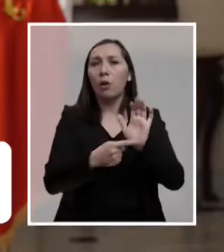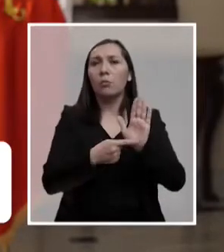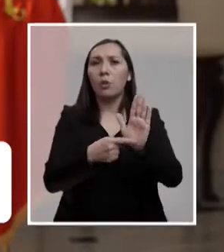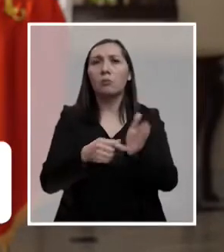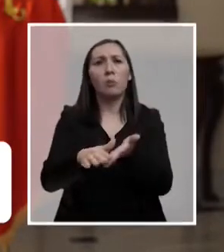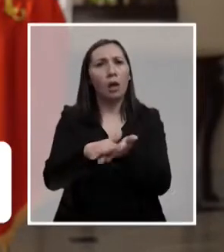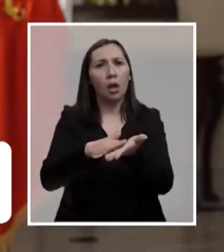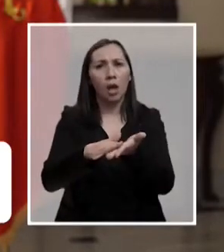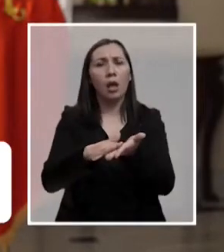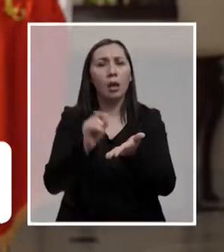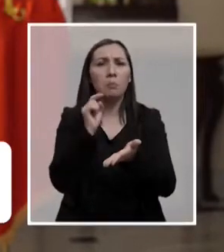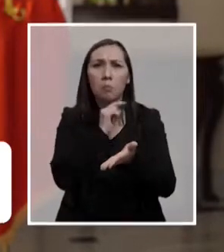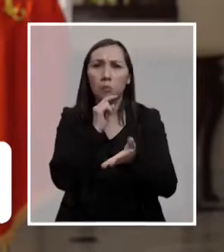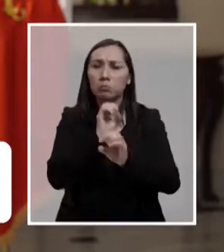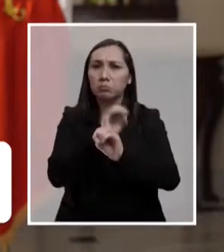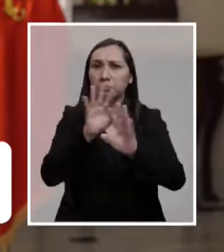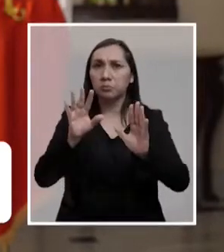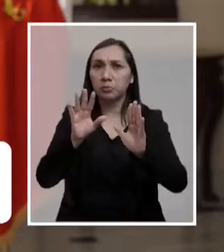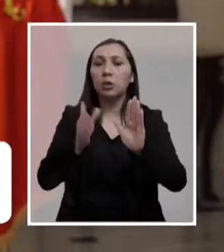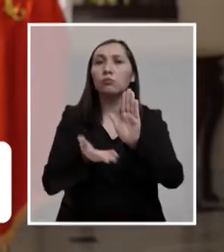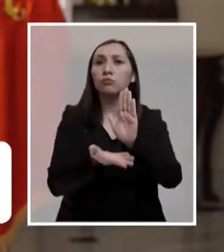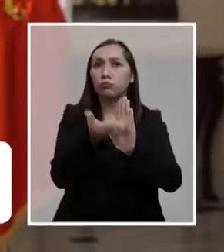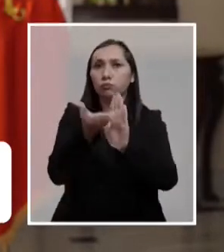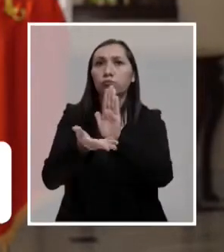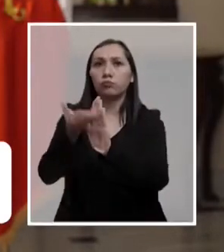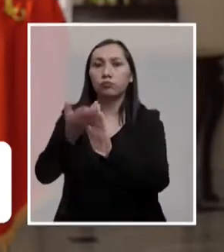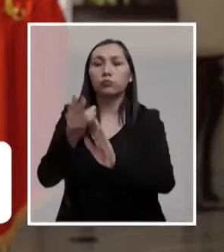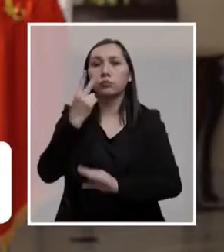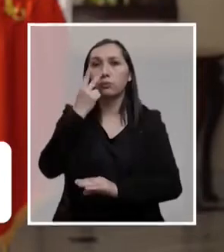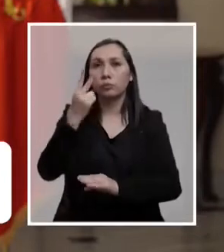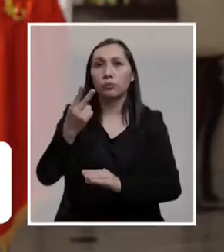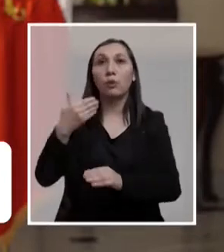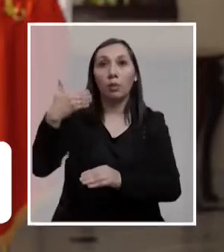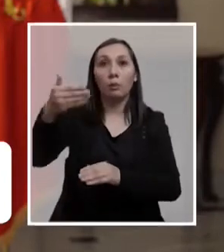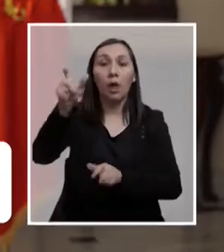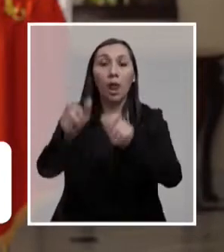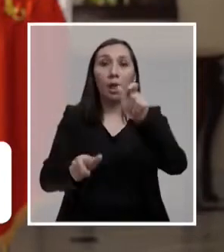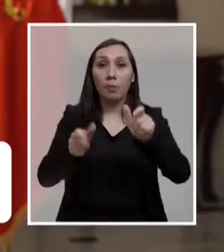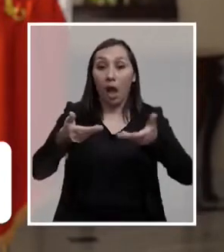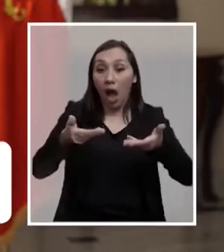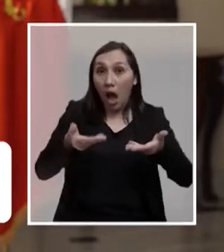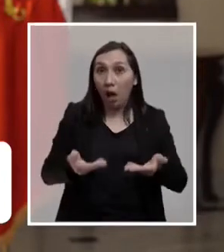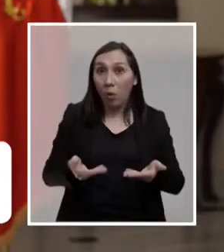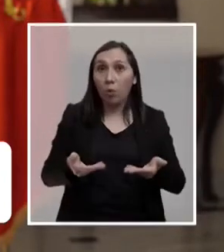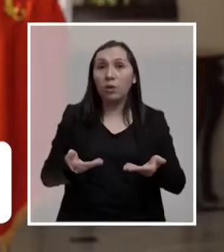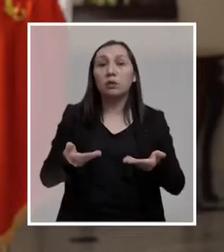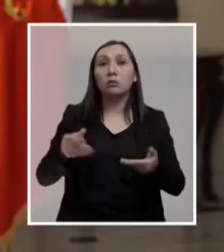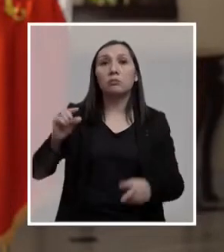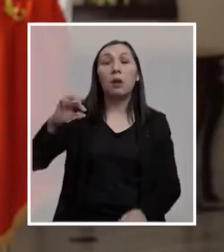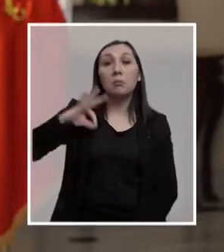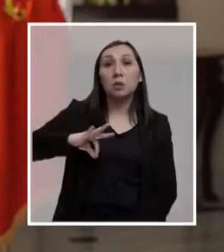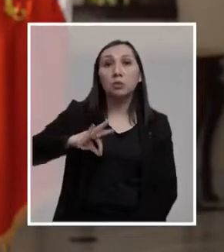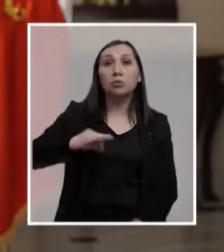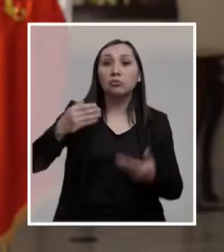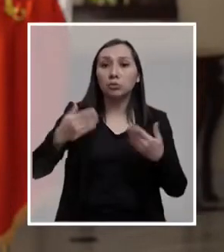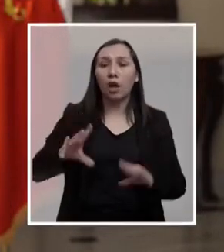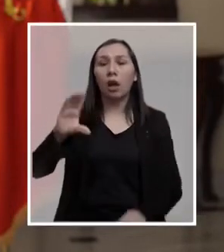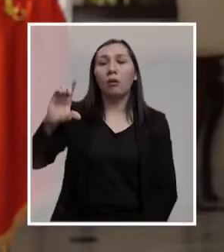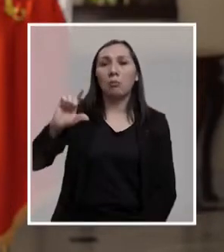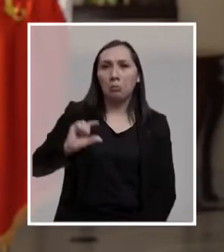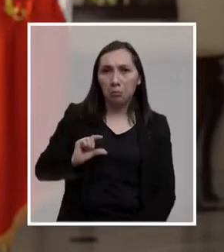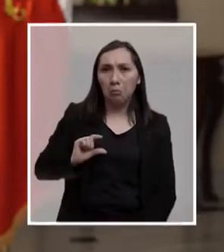con ejemplos muy concretos, que reflejan los aumentos que percibirán personas que hoy están ya recibiendo su jubilación.